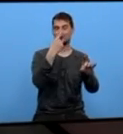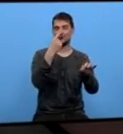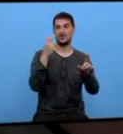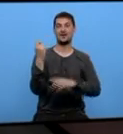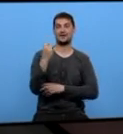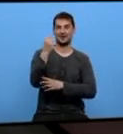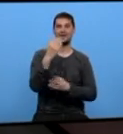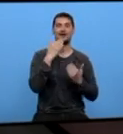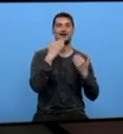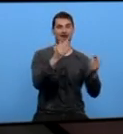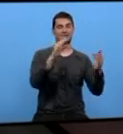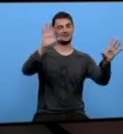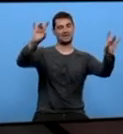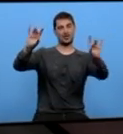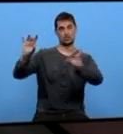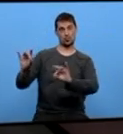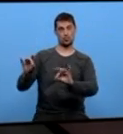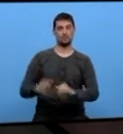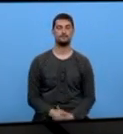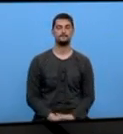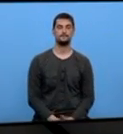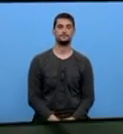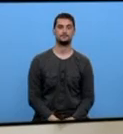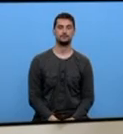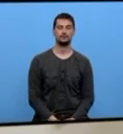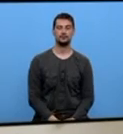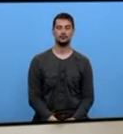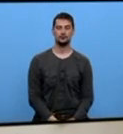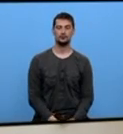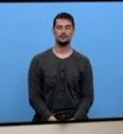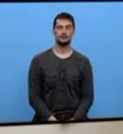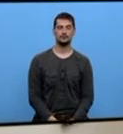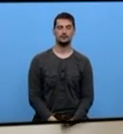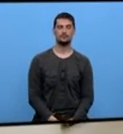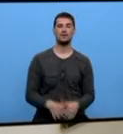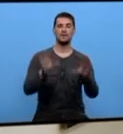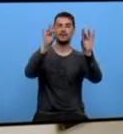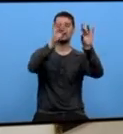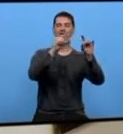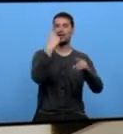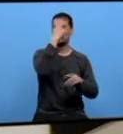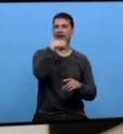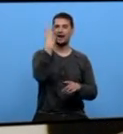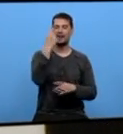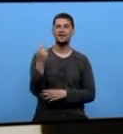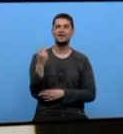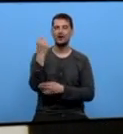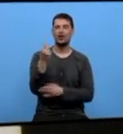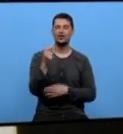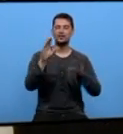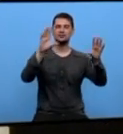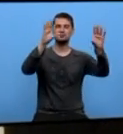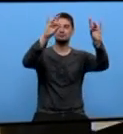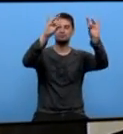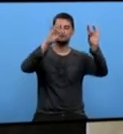personaxe literario a través do tacto. Vas a ver a cara do Quixote vale? Entón toca as dous